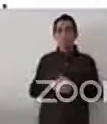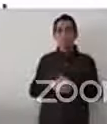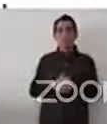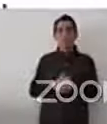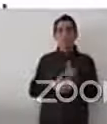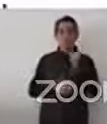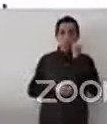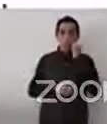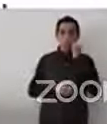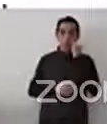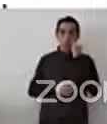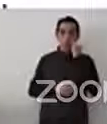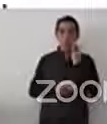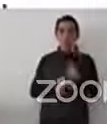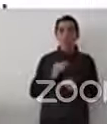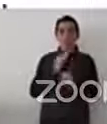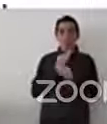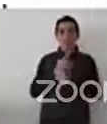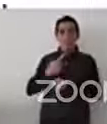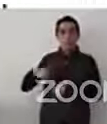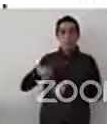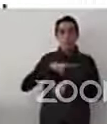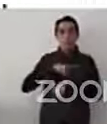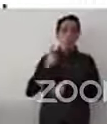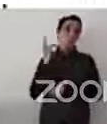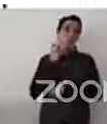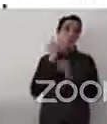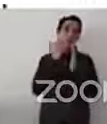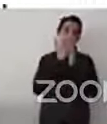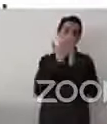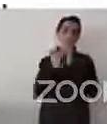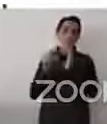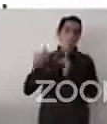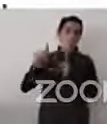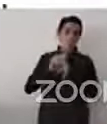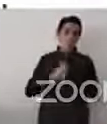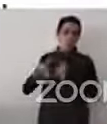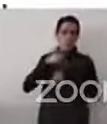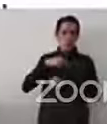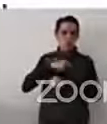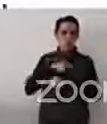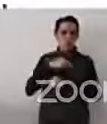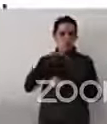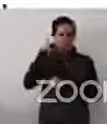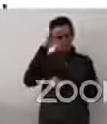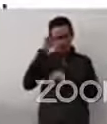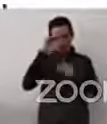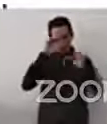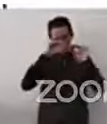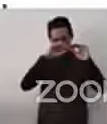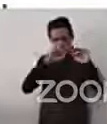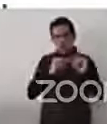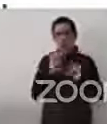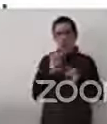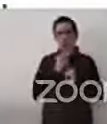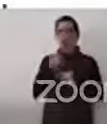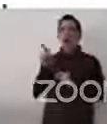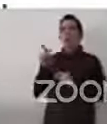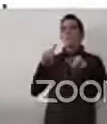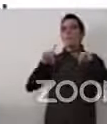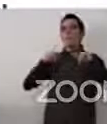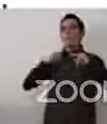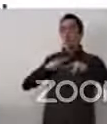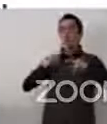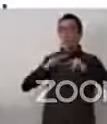política pública, se tiene que en primer lugar identificar y actuar sobre estas necesidades diferenciales de atención y